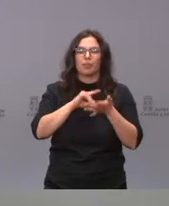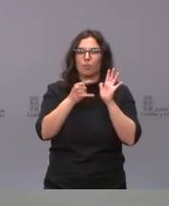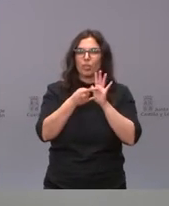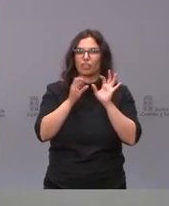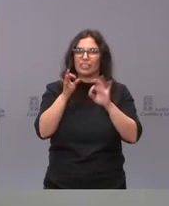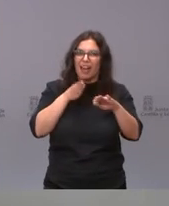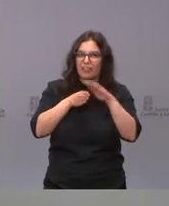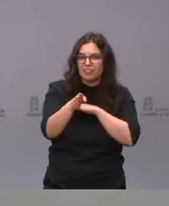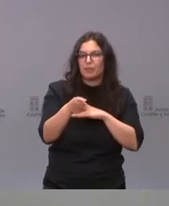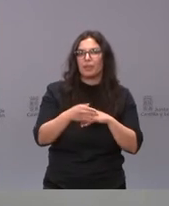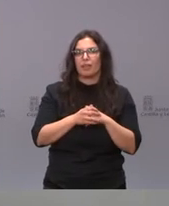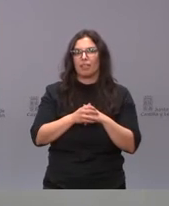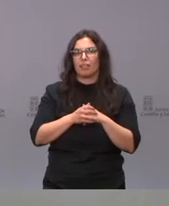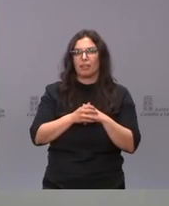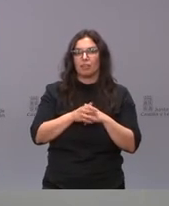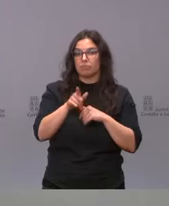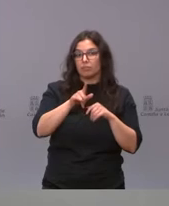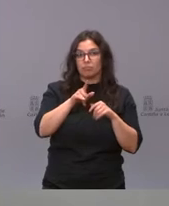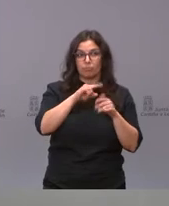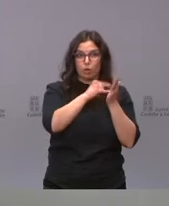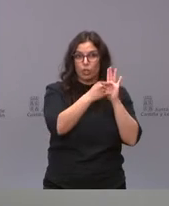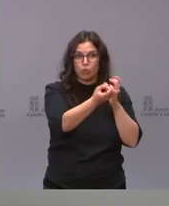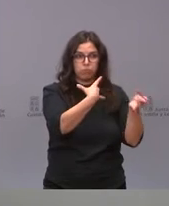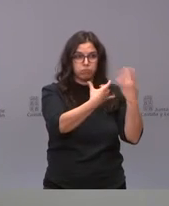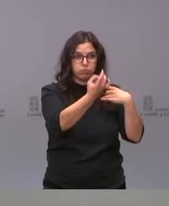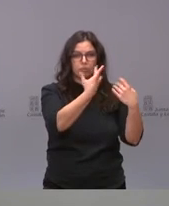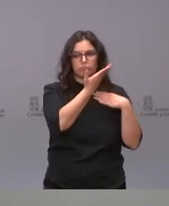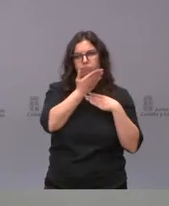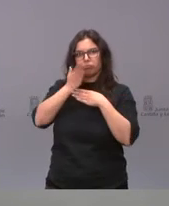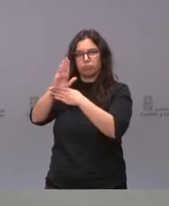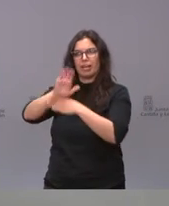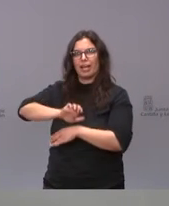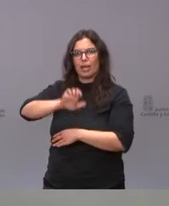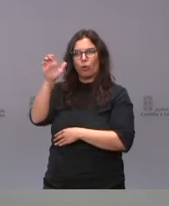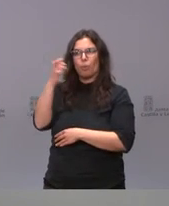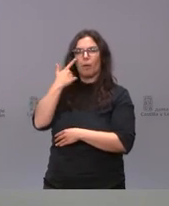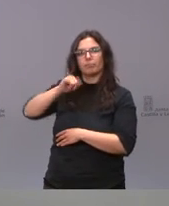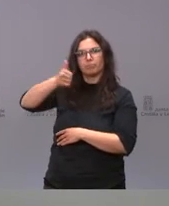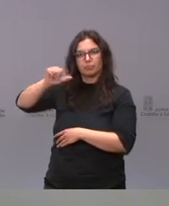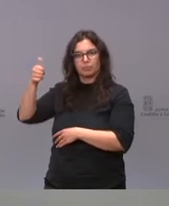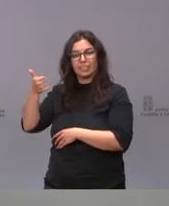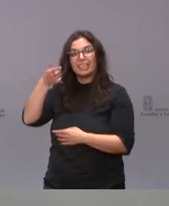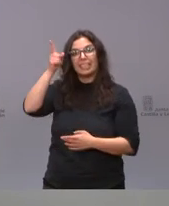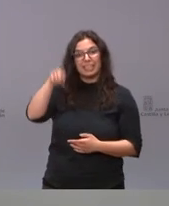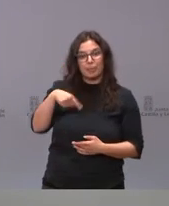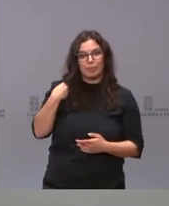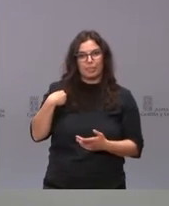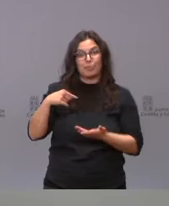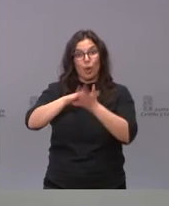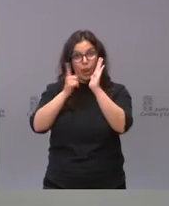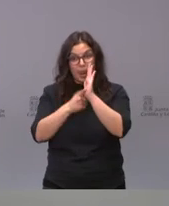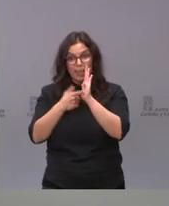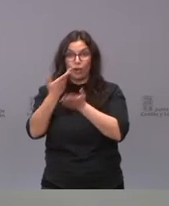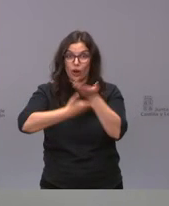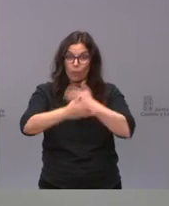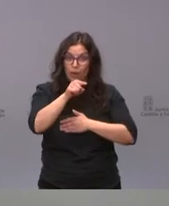accesibilidad. Todos esos son los proyectos que hemos presentado a Europa y que recoge también esta ley, ese tipo de